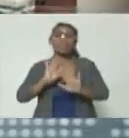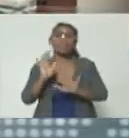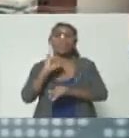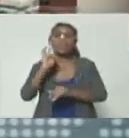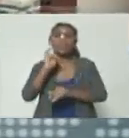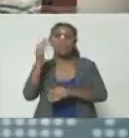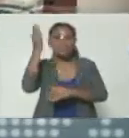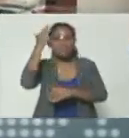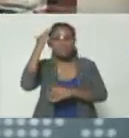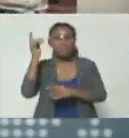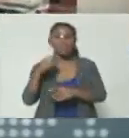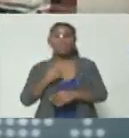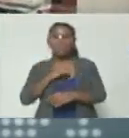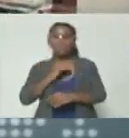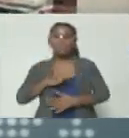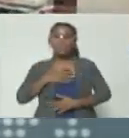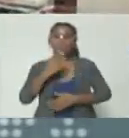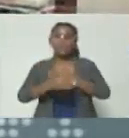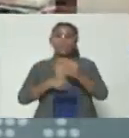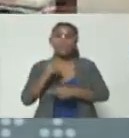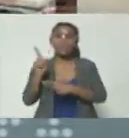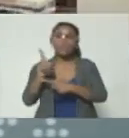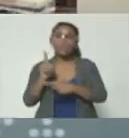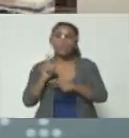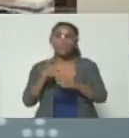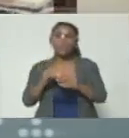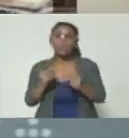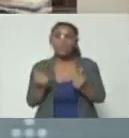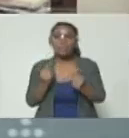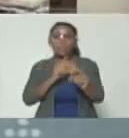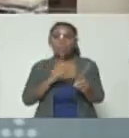respecto y pudimos desactivar esos planes.